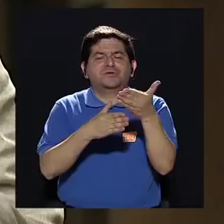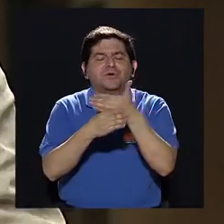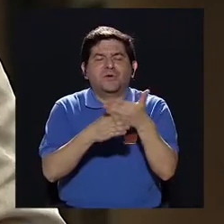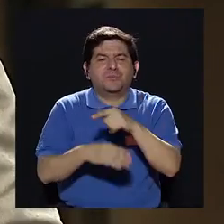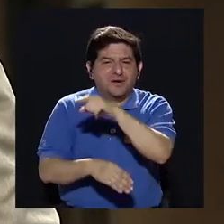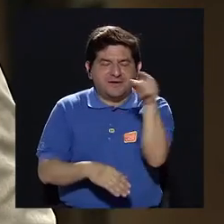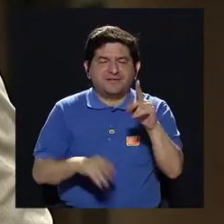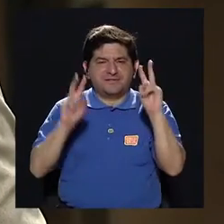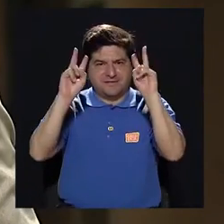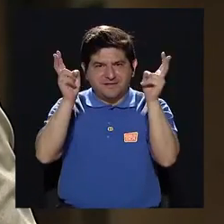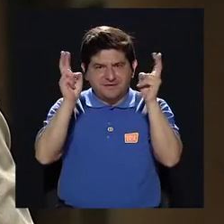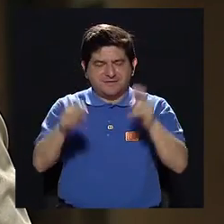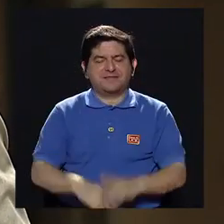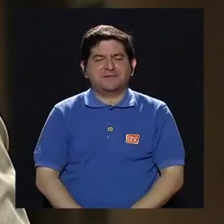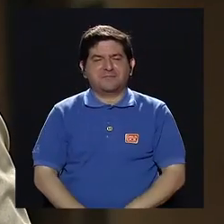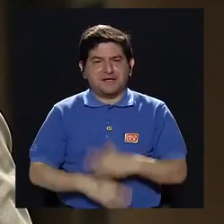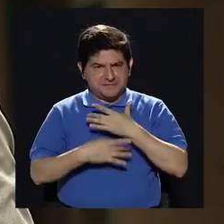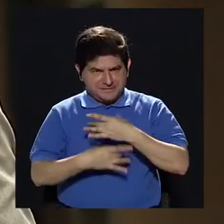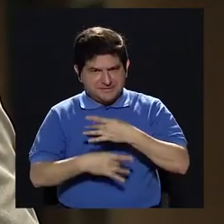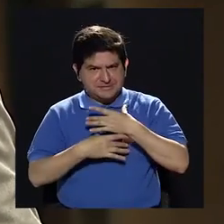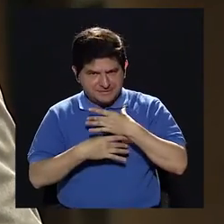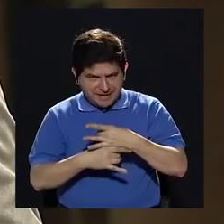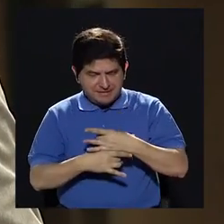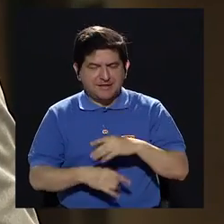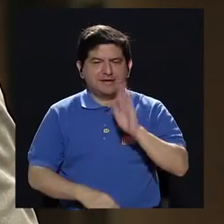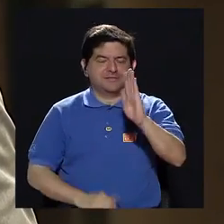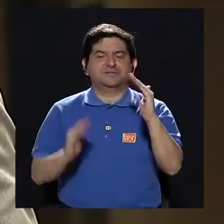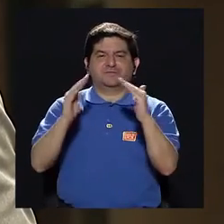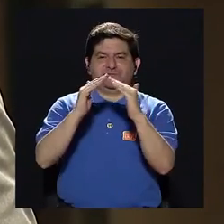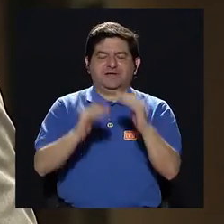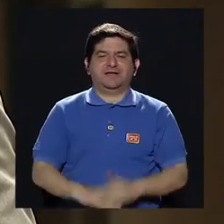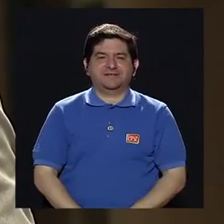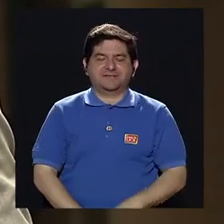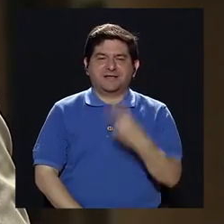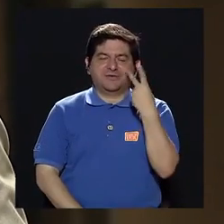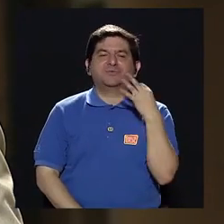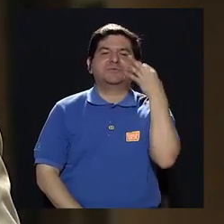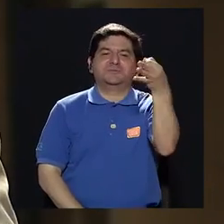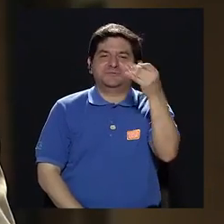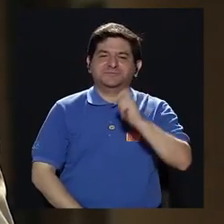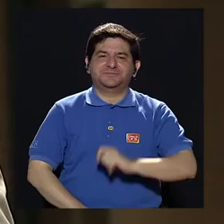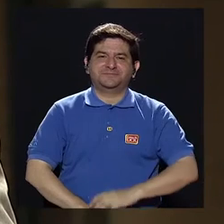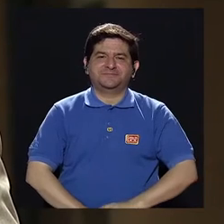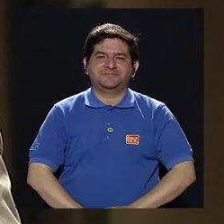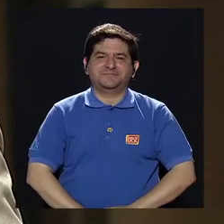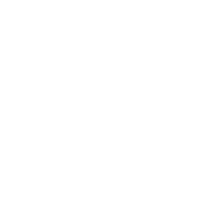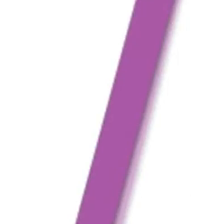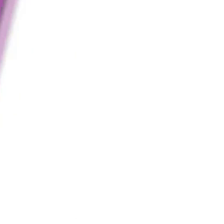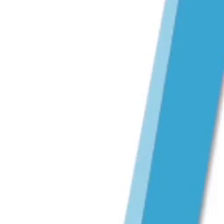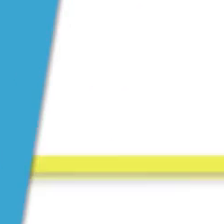poder compartir con ustedes temas que sean del agrado y del interés allá en sus hogares. Hasta la próxima.